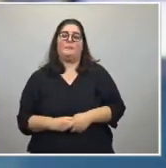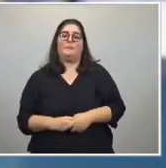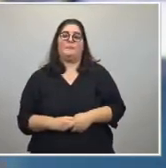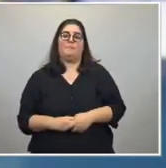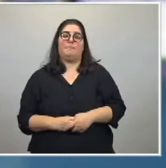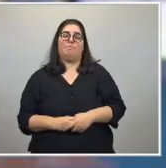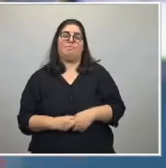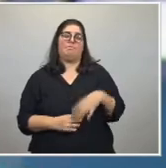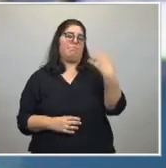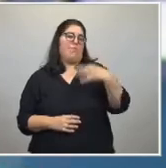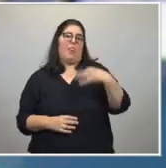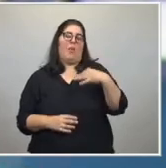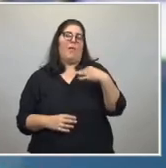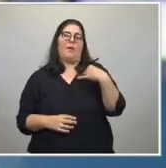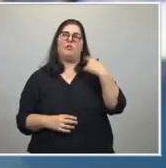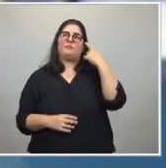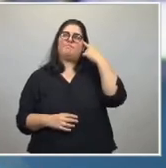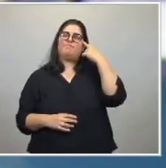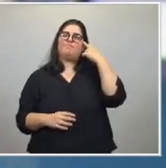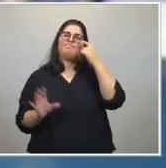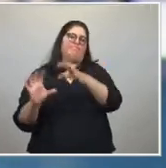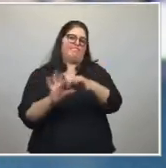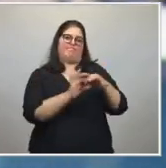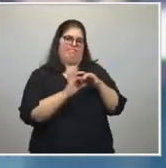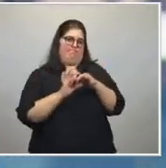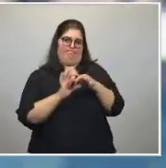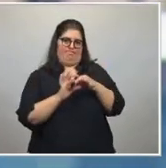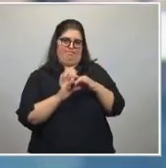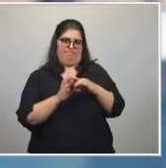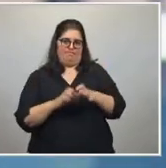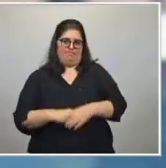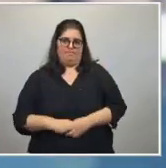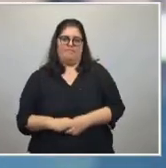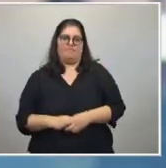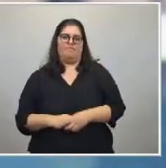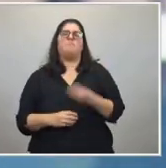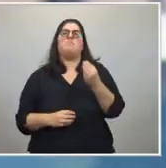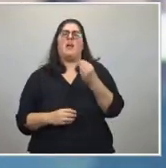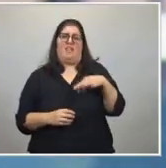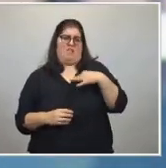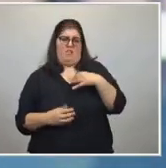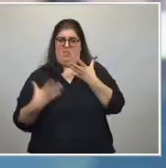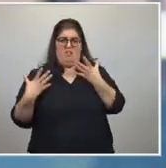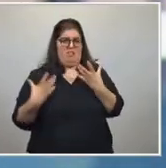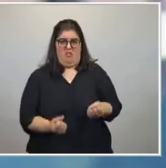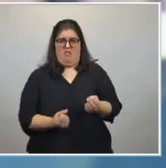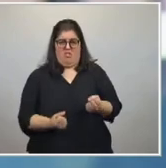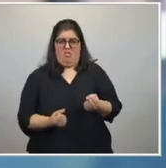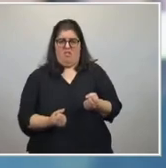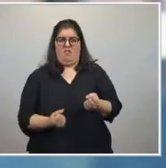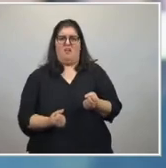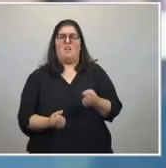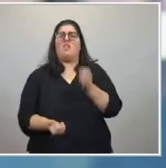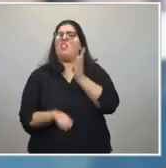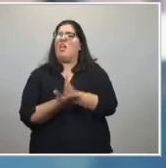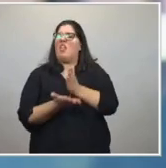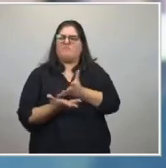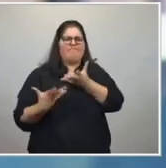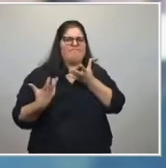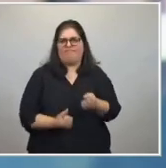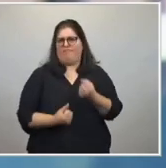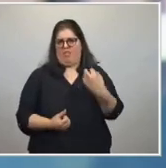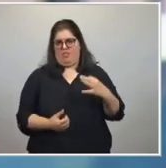tenemos que llamar a unirnos para defender la vida, para defender los derechos,